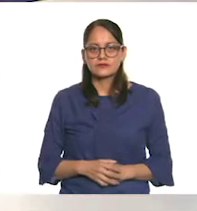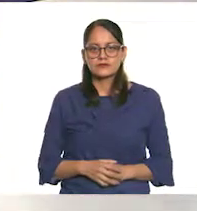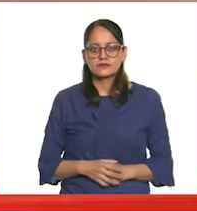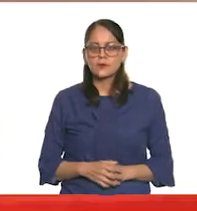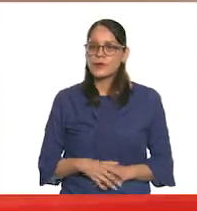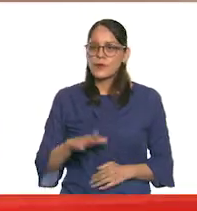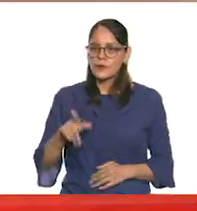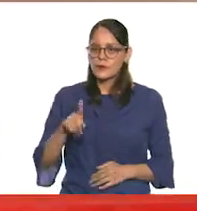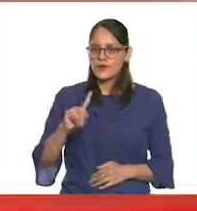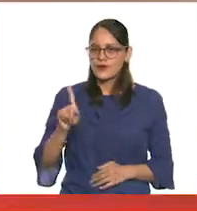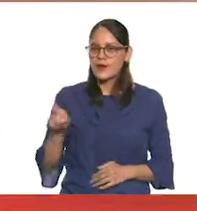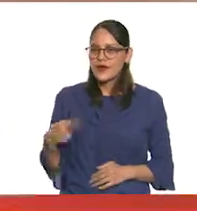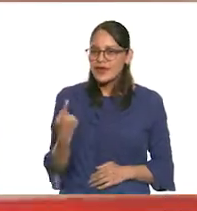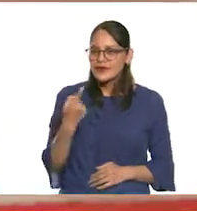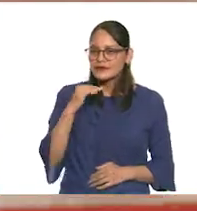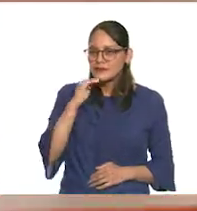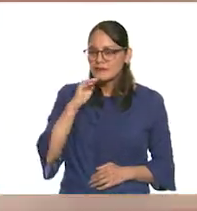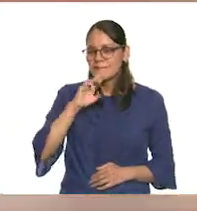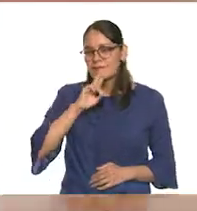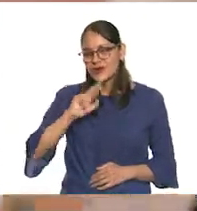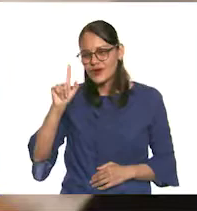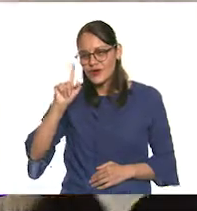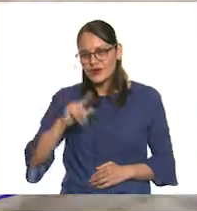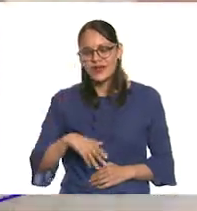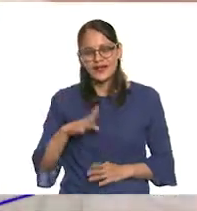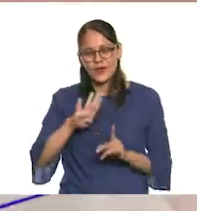Eres la mejor. Ah, mira qué bonita frase.